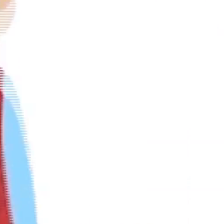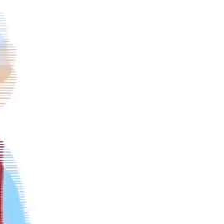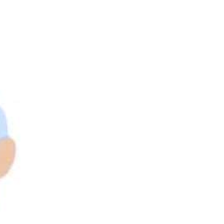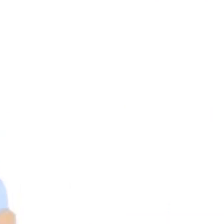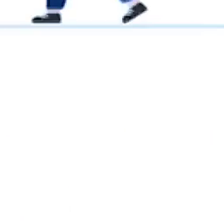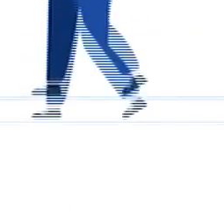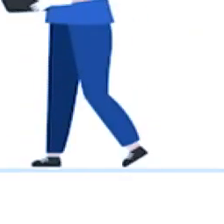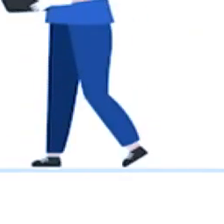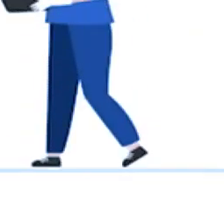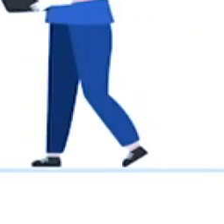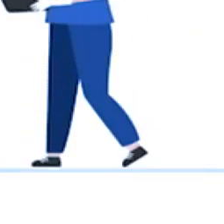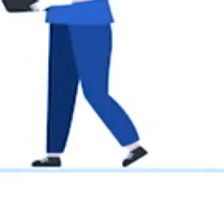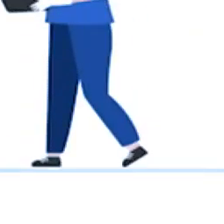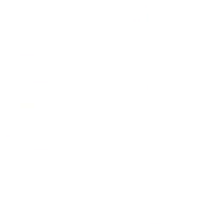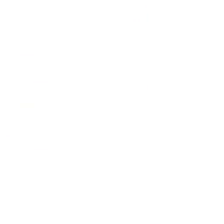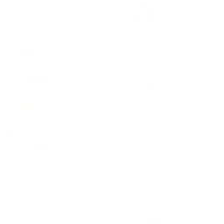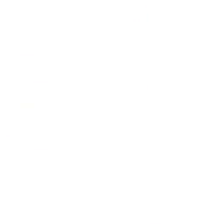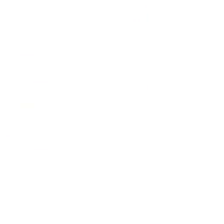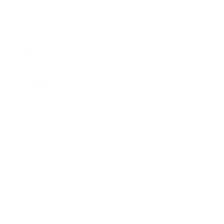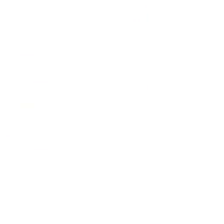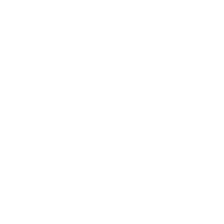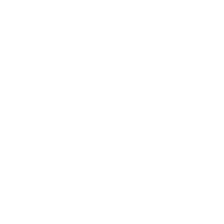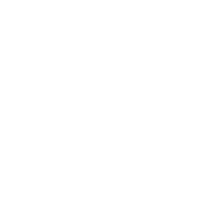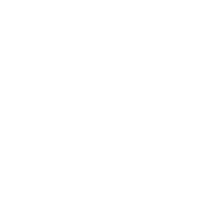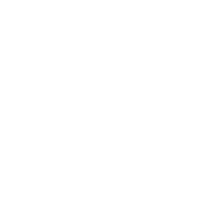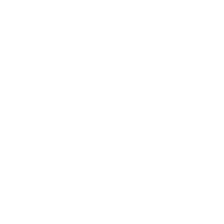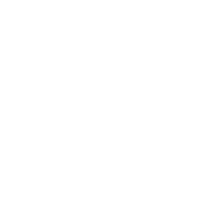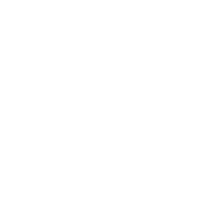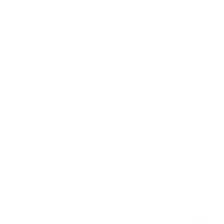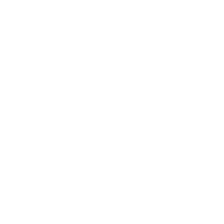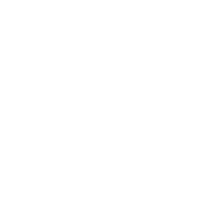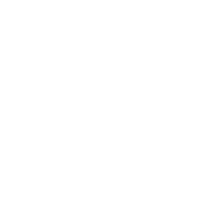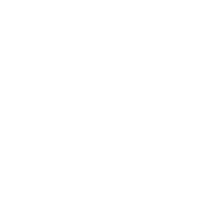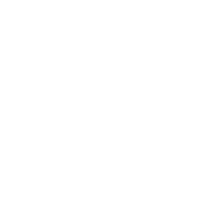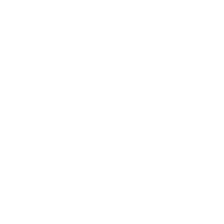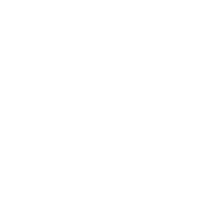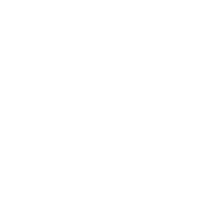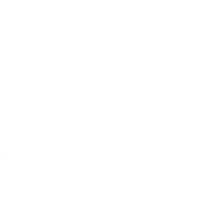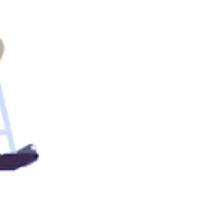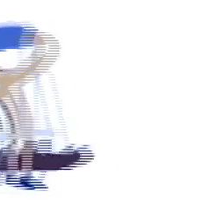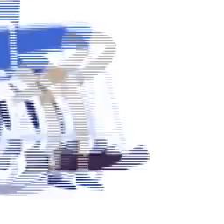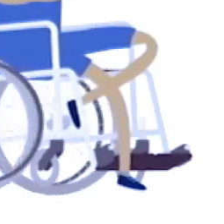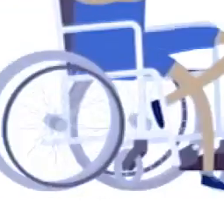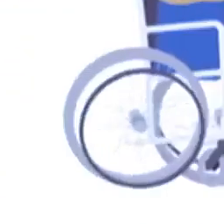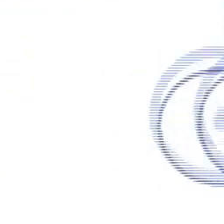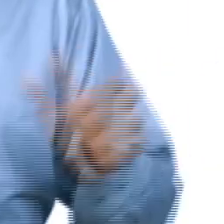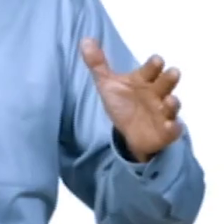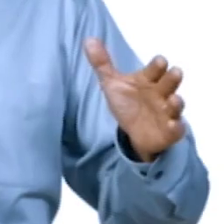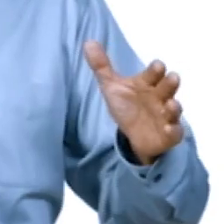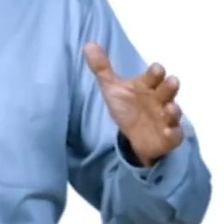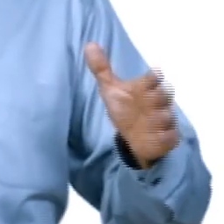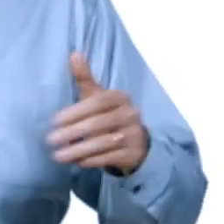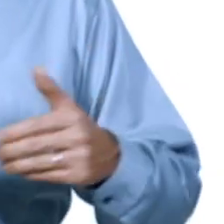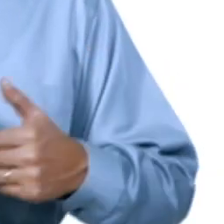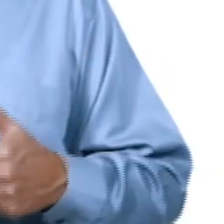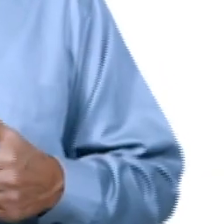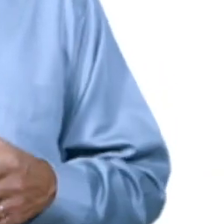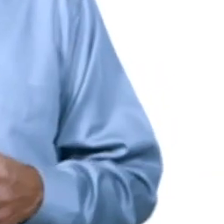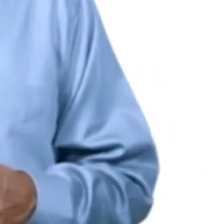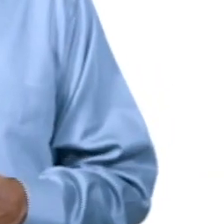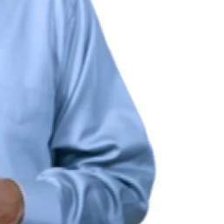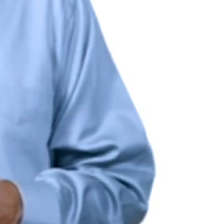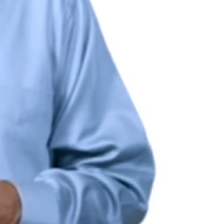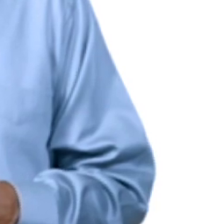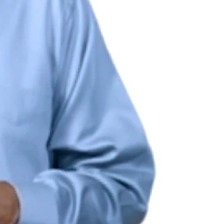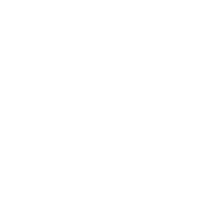adultos mayores, menores de edad, embarazadas o personas con una discapacidad asistan con un acompañante. Si tiene alguna duda, consulte